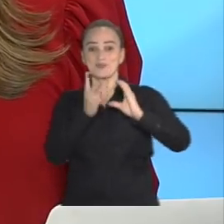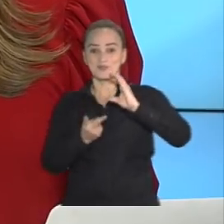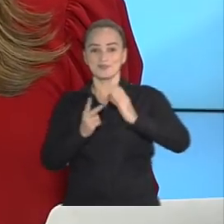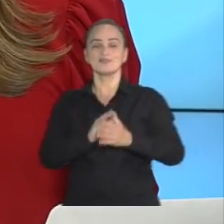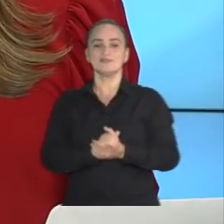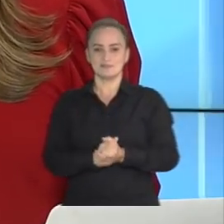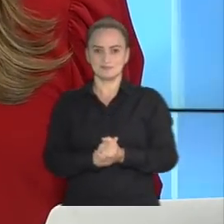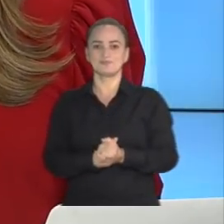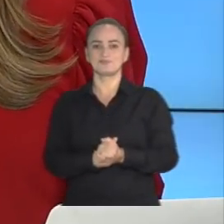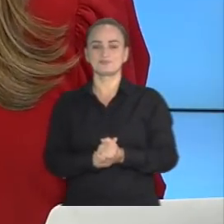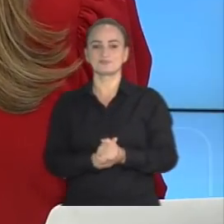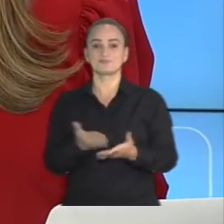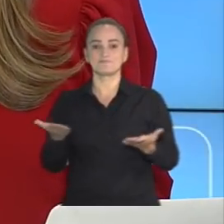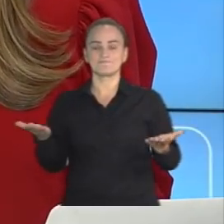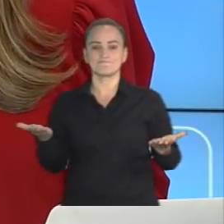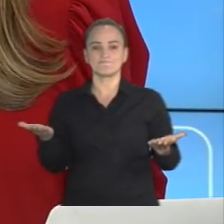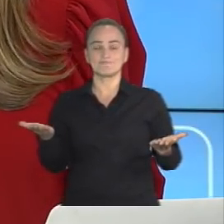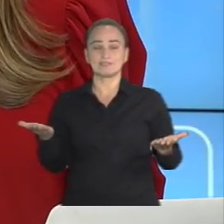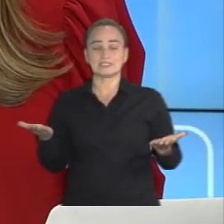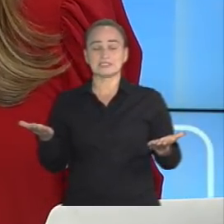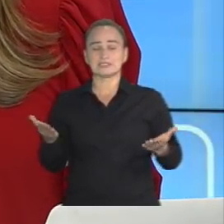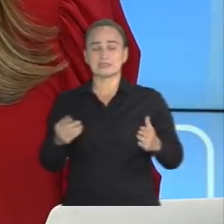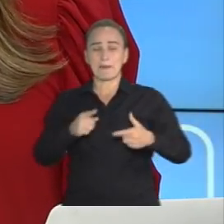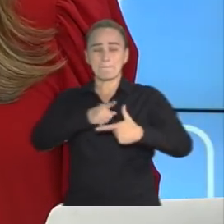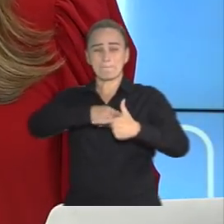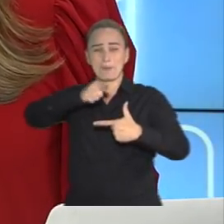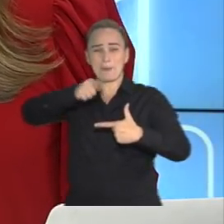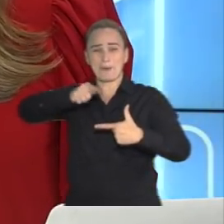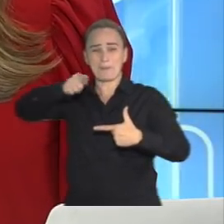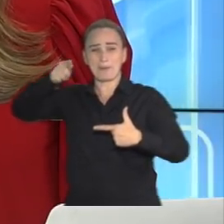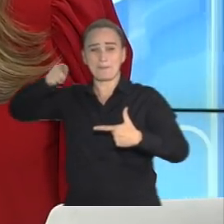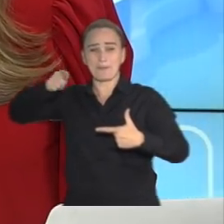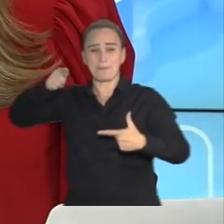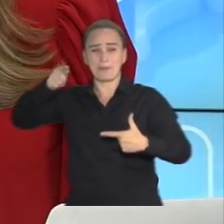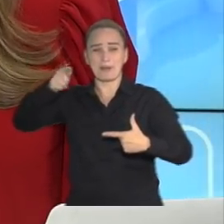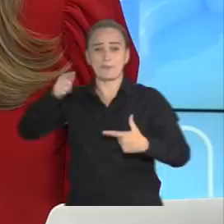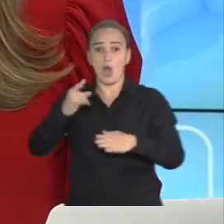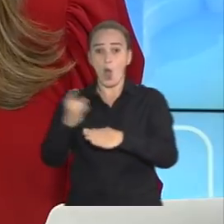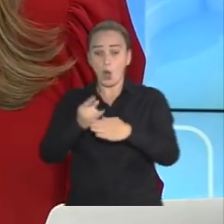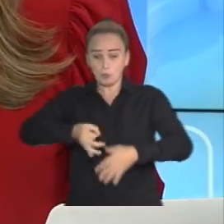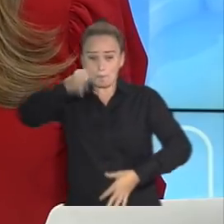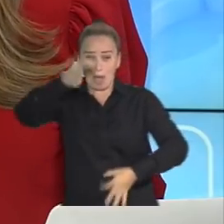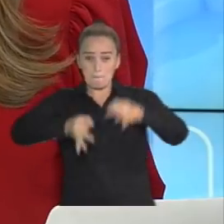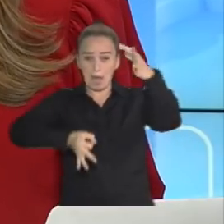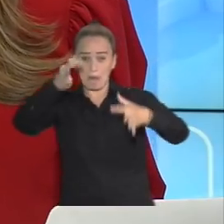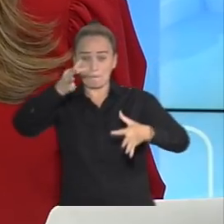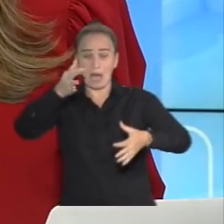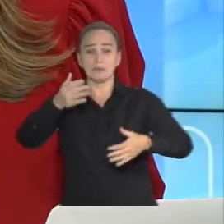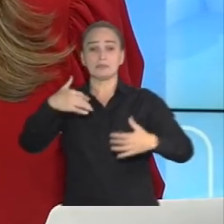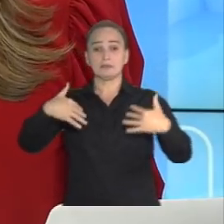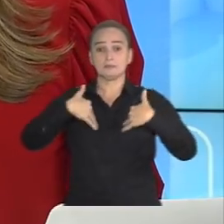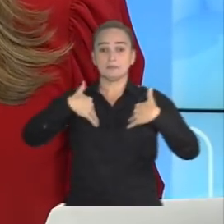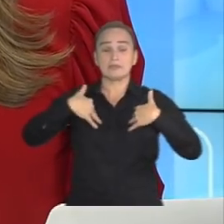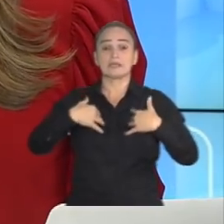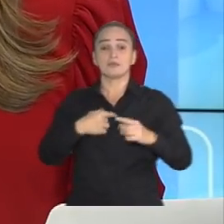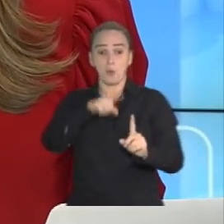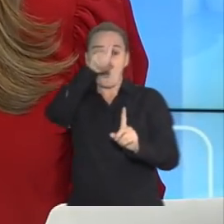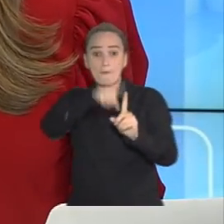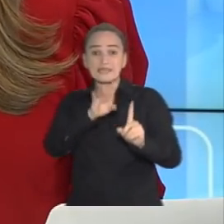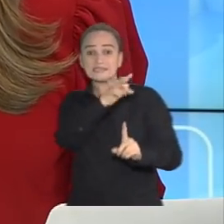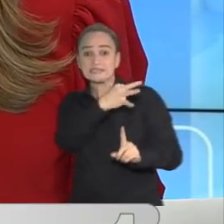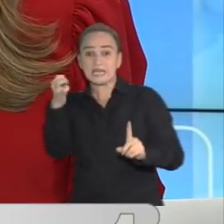a Noticentro 1, CMI. Sigue aumentando la cifra de quemados por uso de pólvora. En el mes ya van más de 300